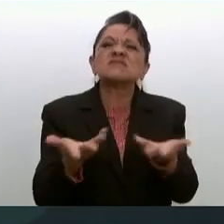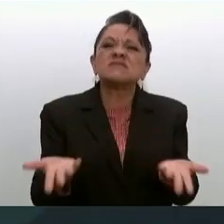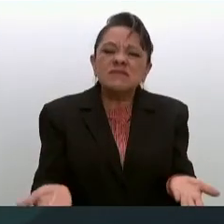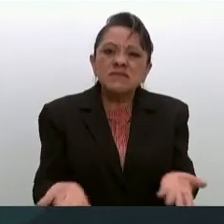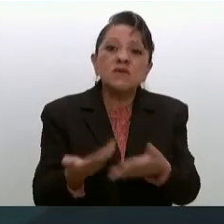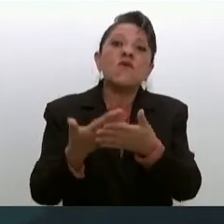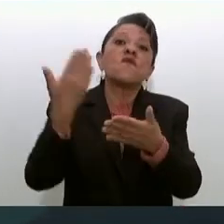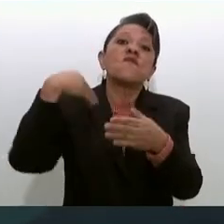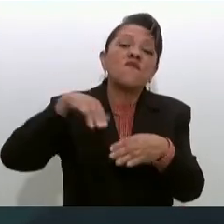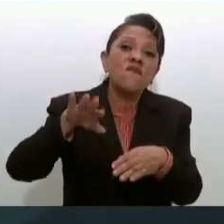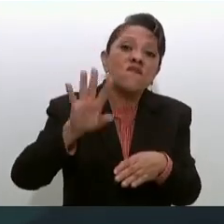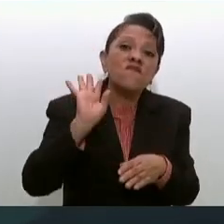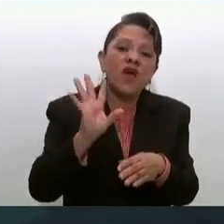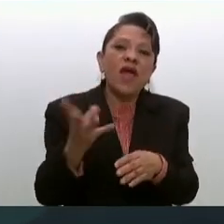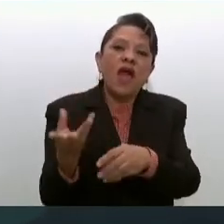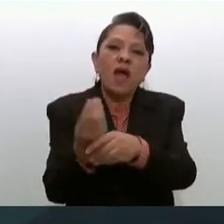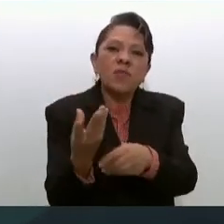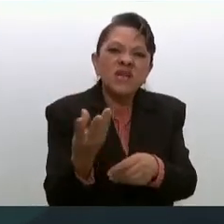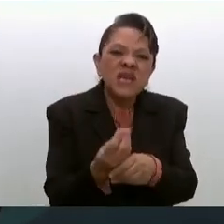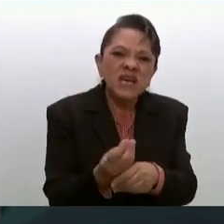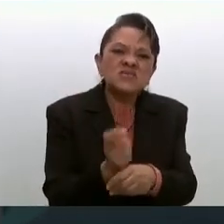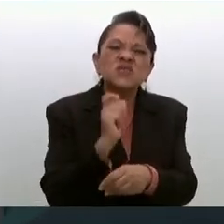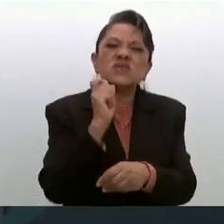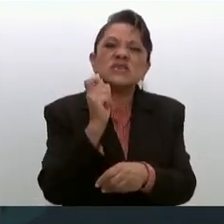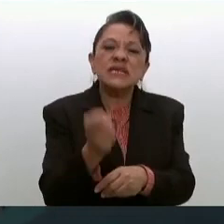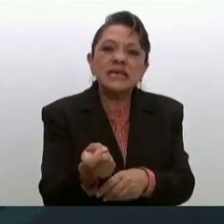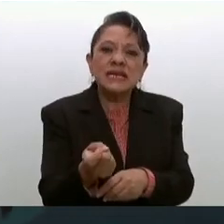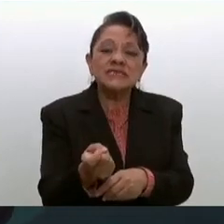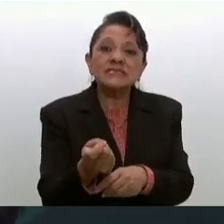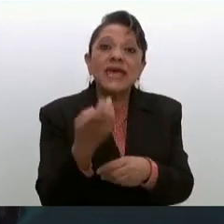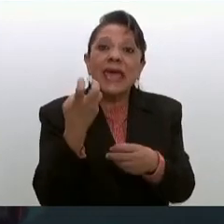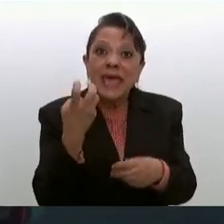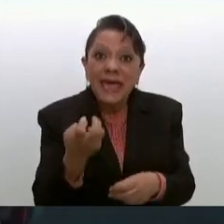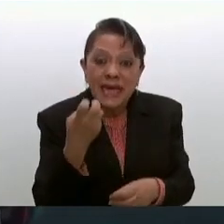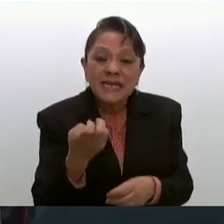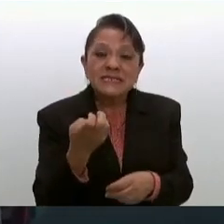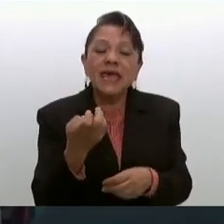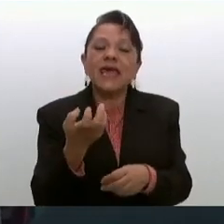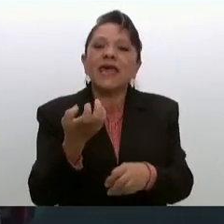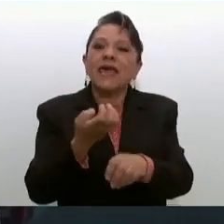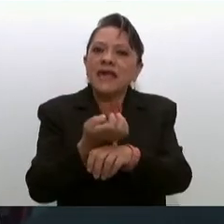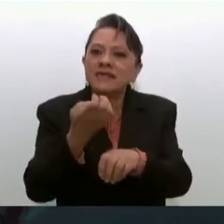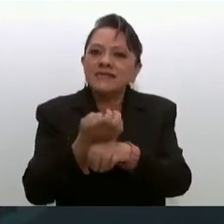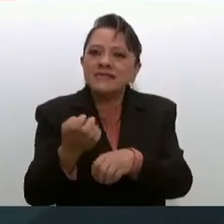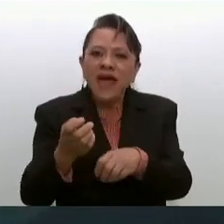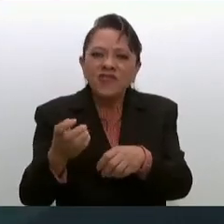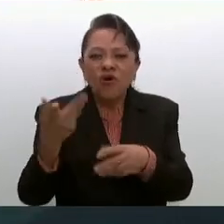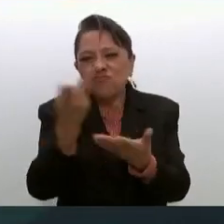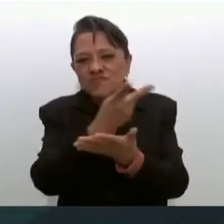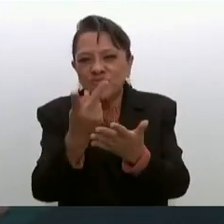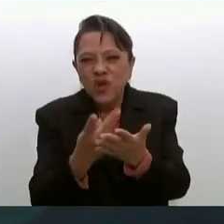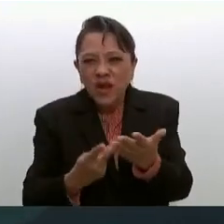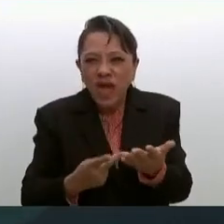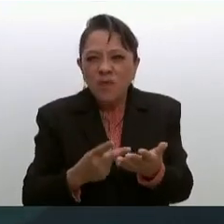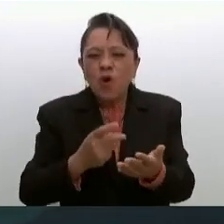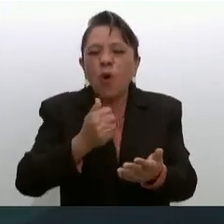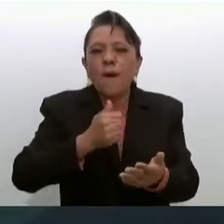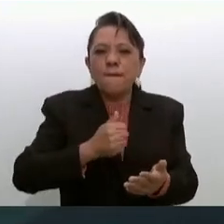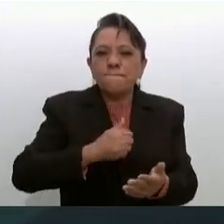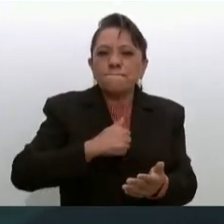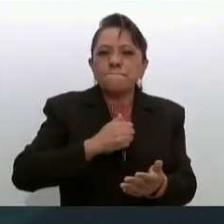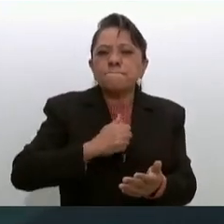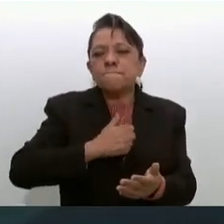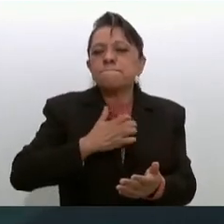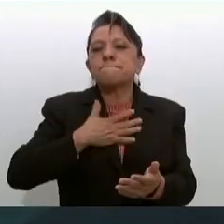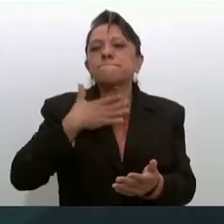aplicación de lo que se conoce como Estado de Bienestar ¿en qué consiste el Estado de Bienestar?